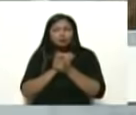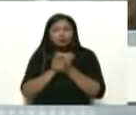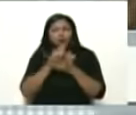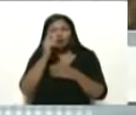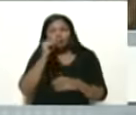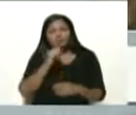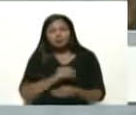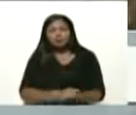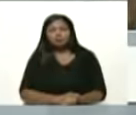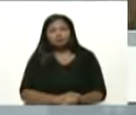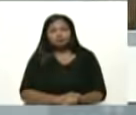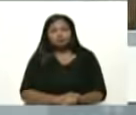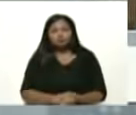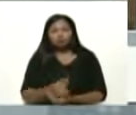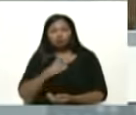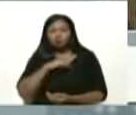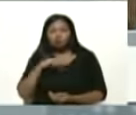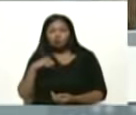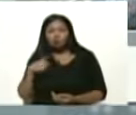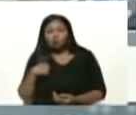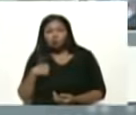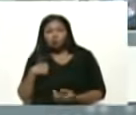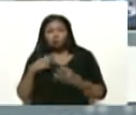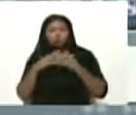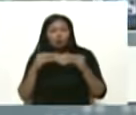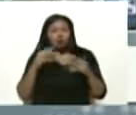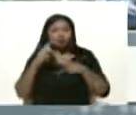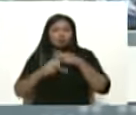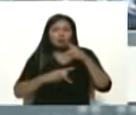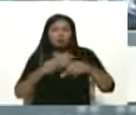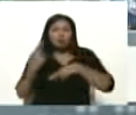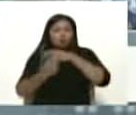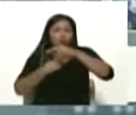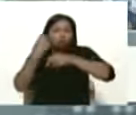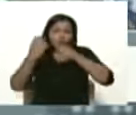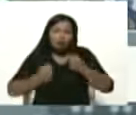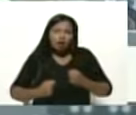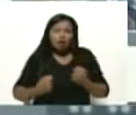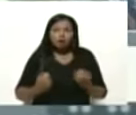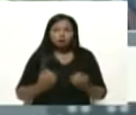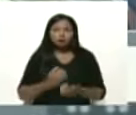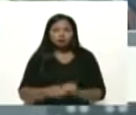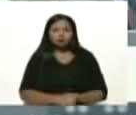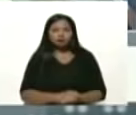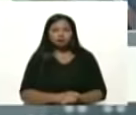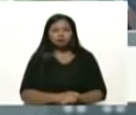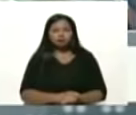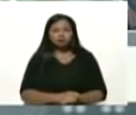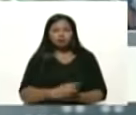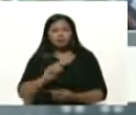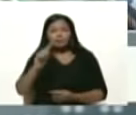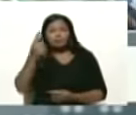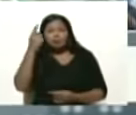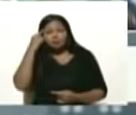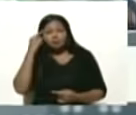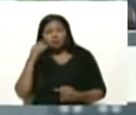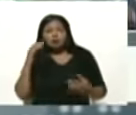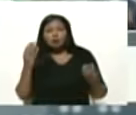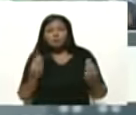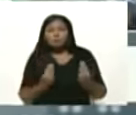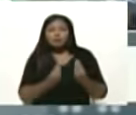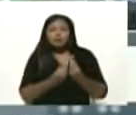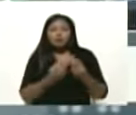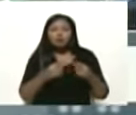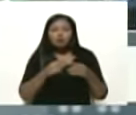chico nos metimos en todo este proceso revolucionario desde el primer día acompañando al